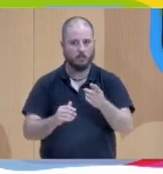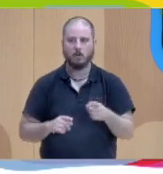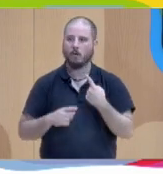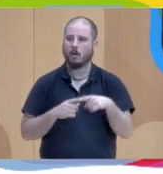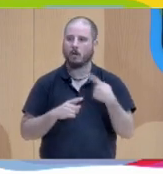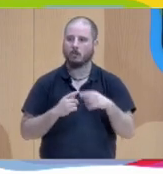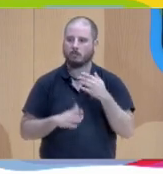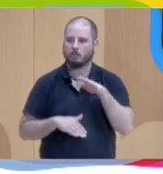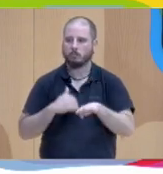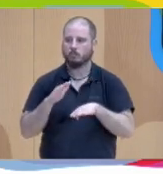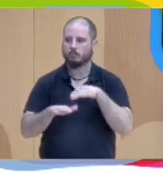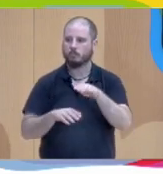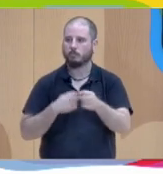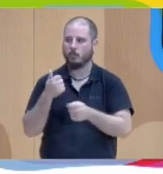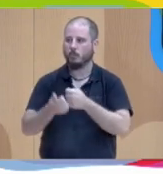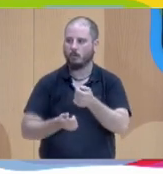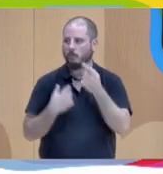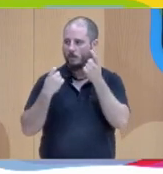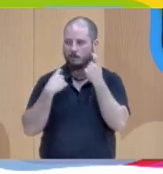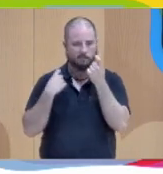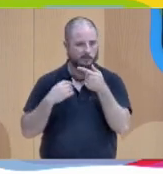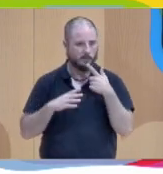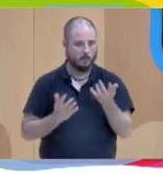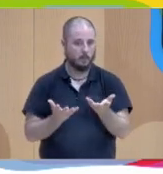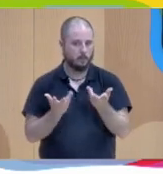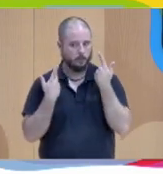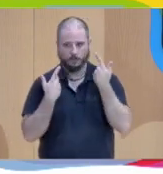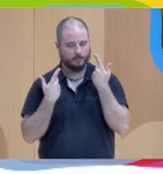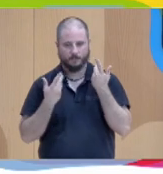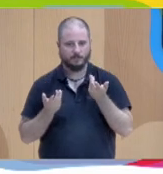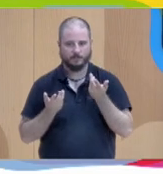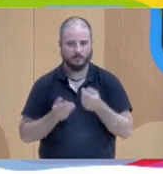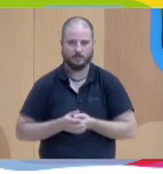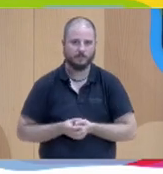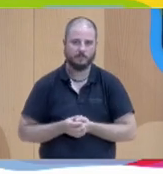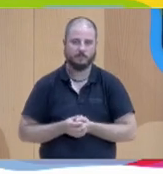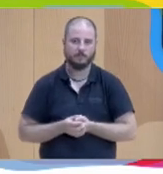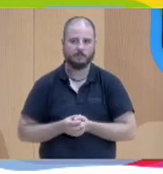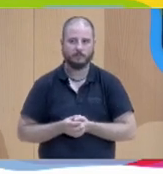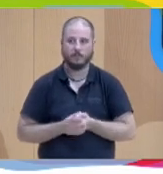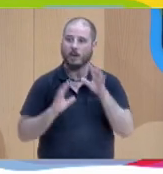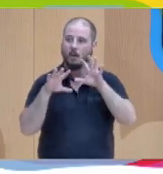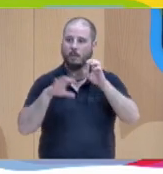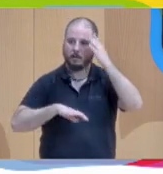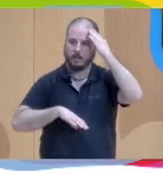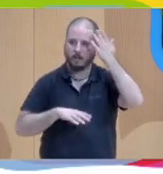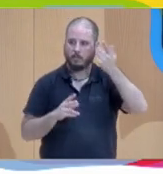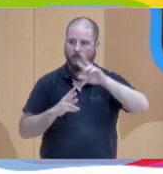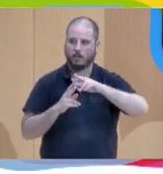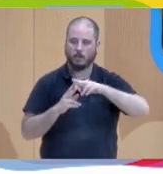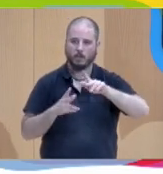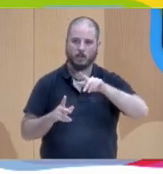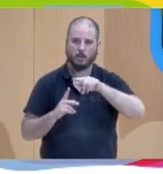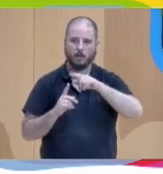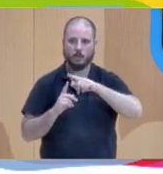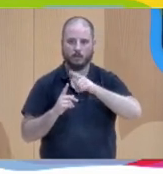y muchas veces queremos correr más de la cuenta. El aprendizaje principal resumiría como en dos focos que ha sido la parte